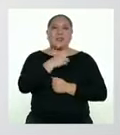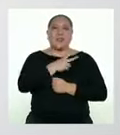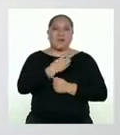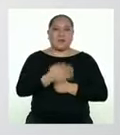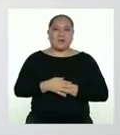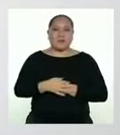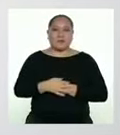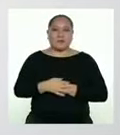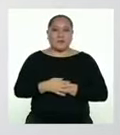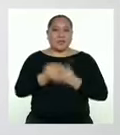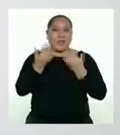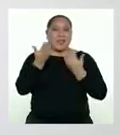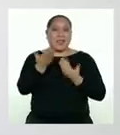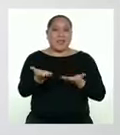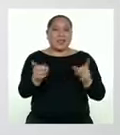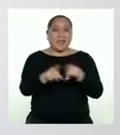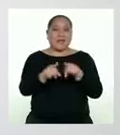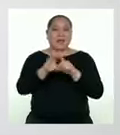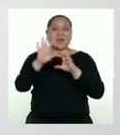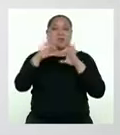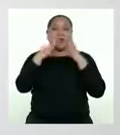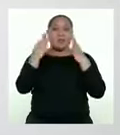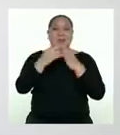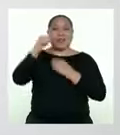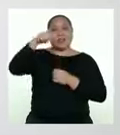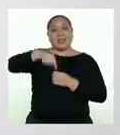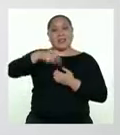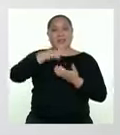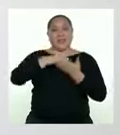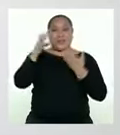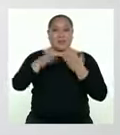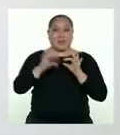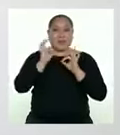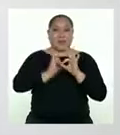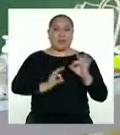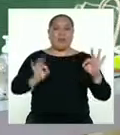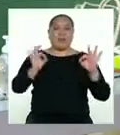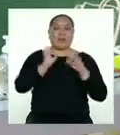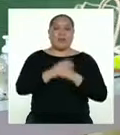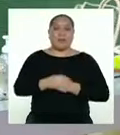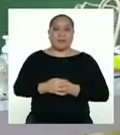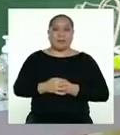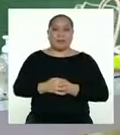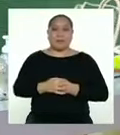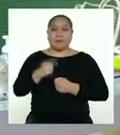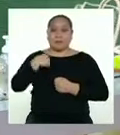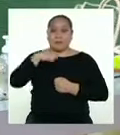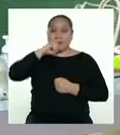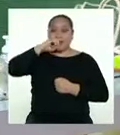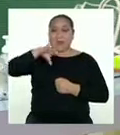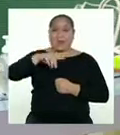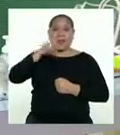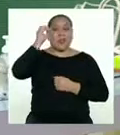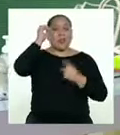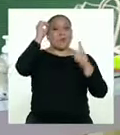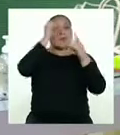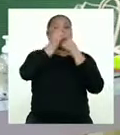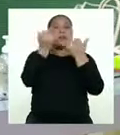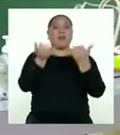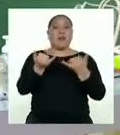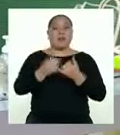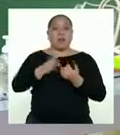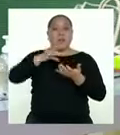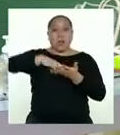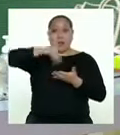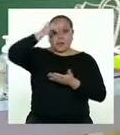secundaria y a sus familiares también en esta actividad importante. Como le conté, el propósito de hoy es que